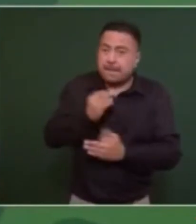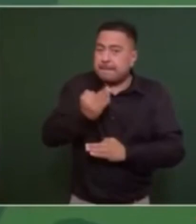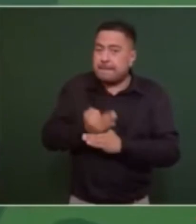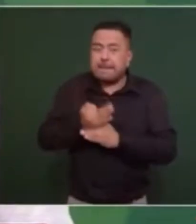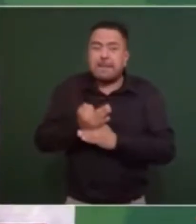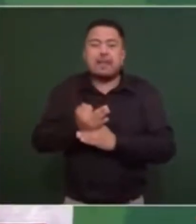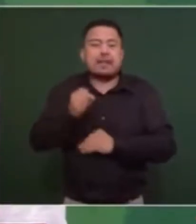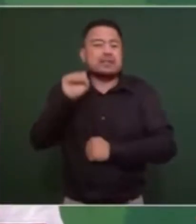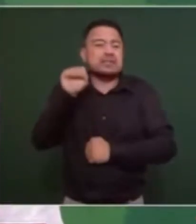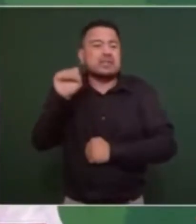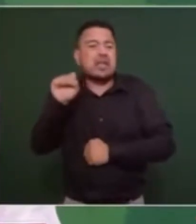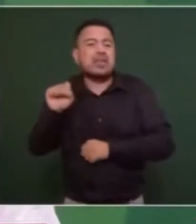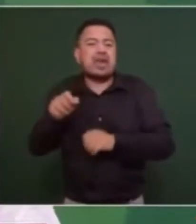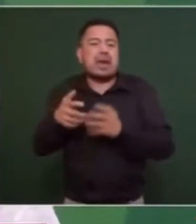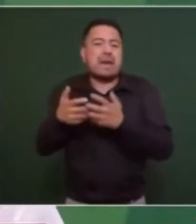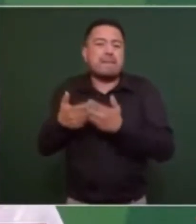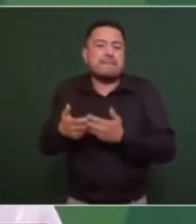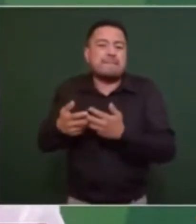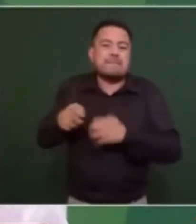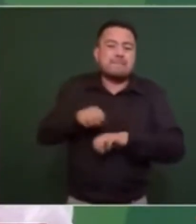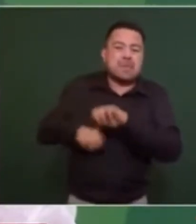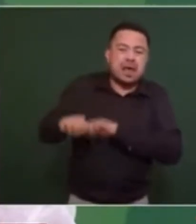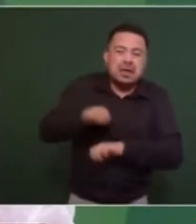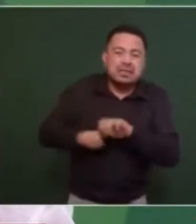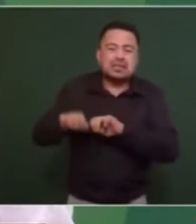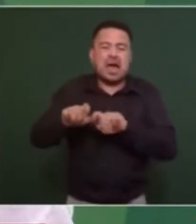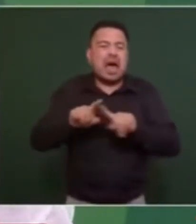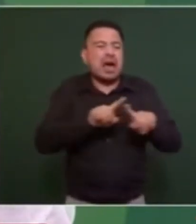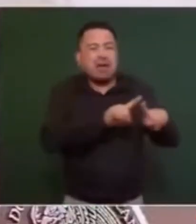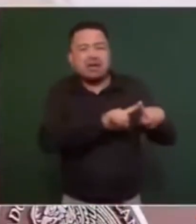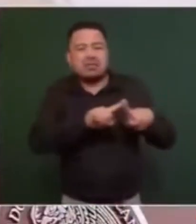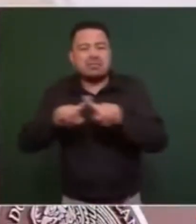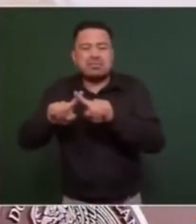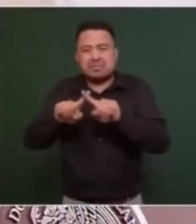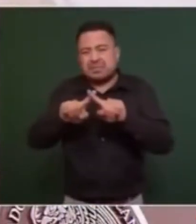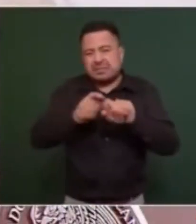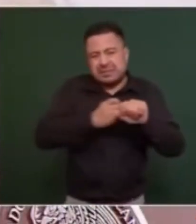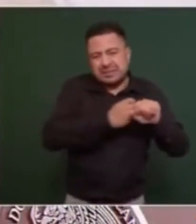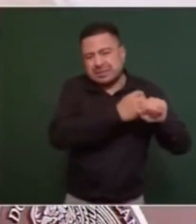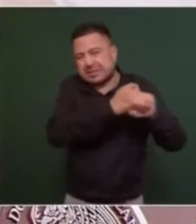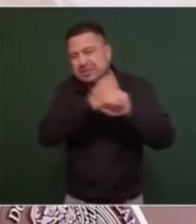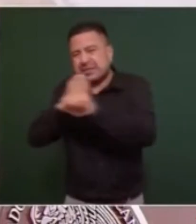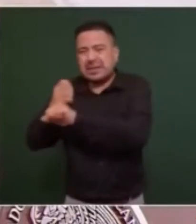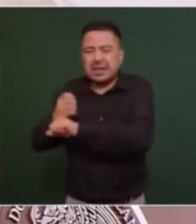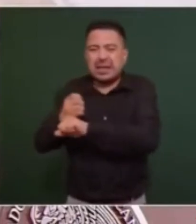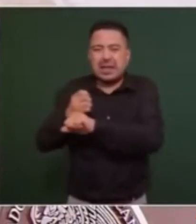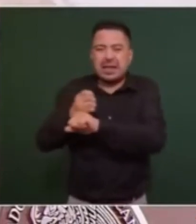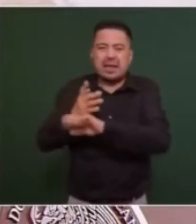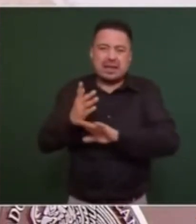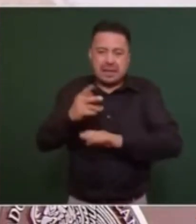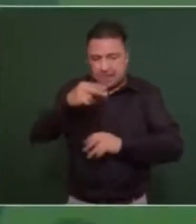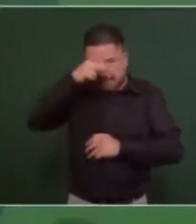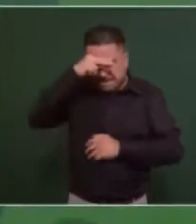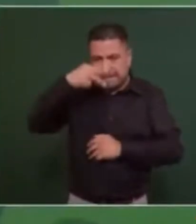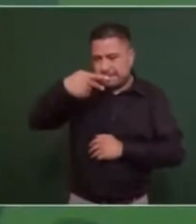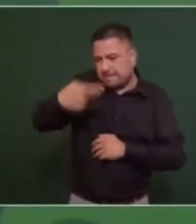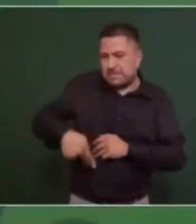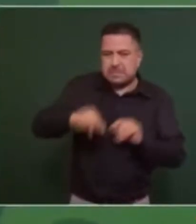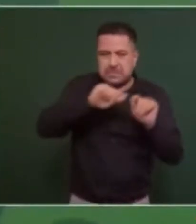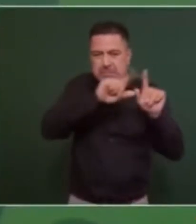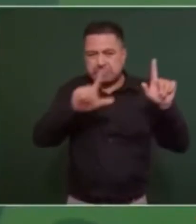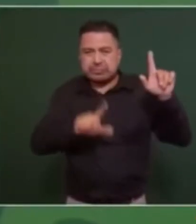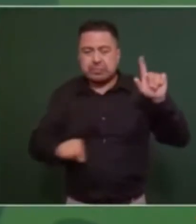sindicatos, de empresarios, de las diferentes entidades federativas del pueblo de México. Así que